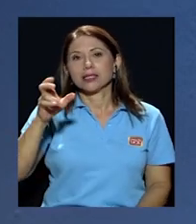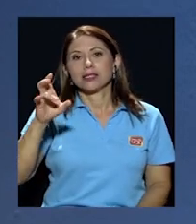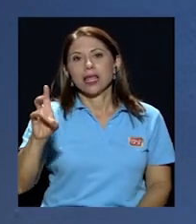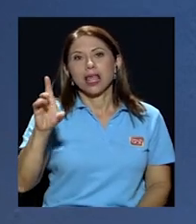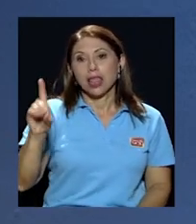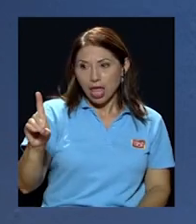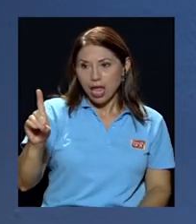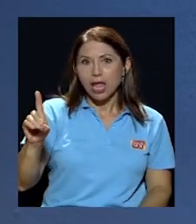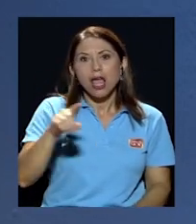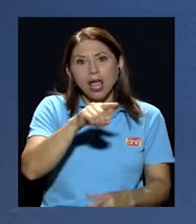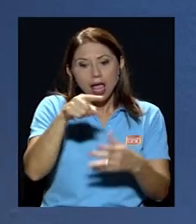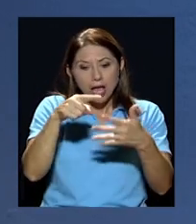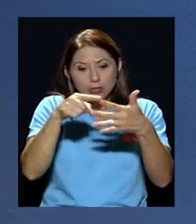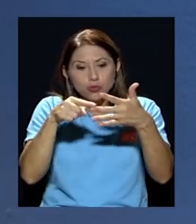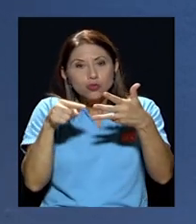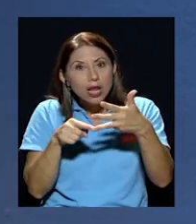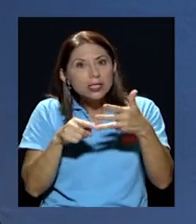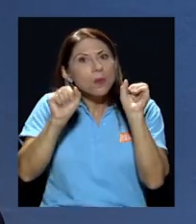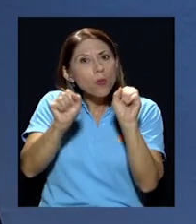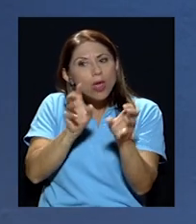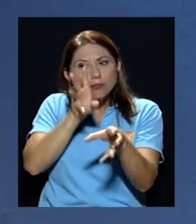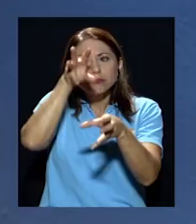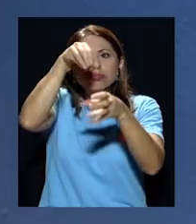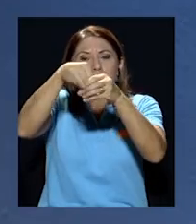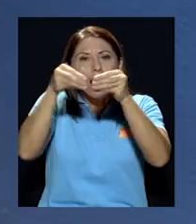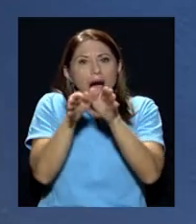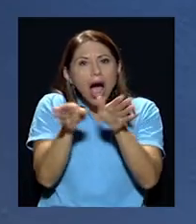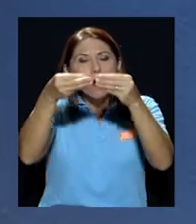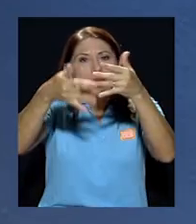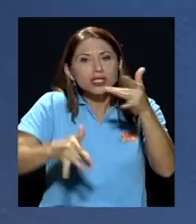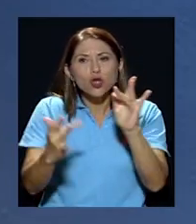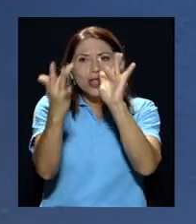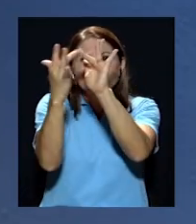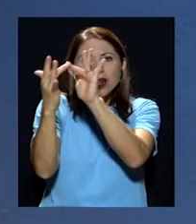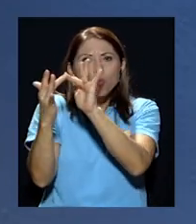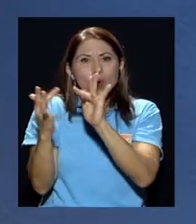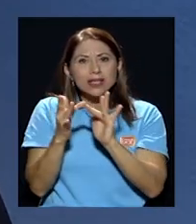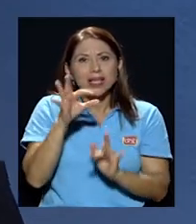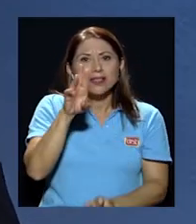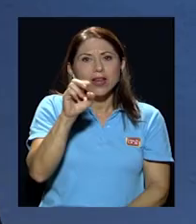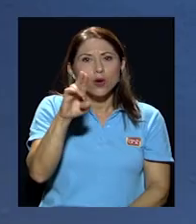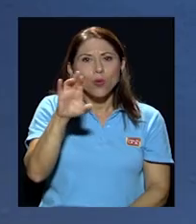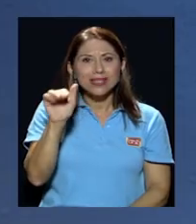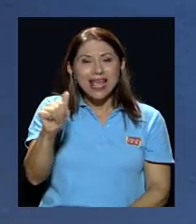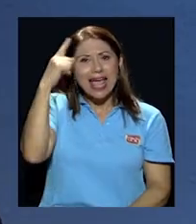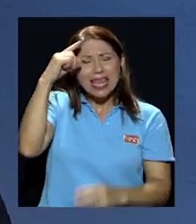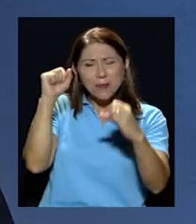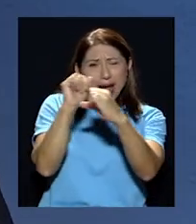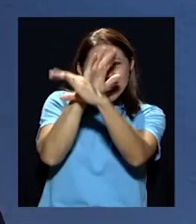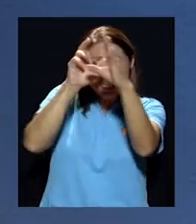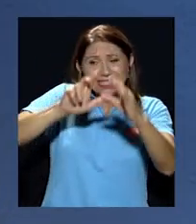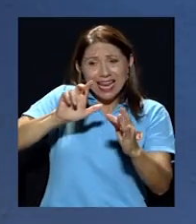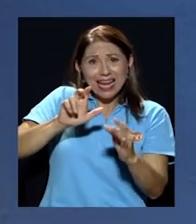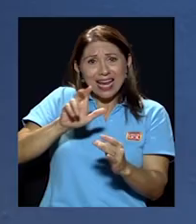ser parte de esa ampliación de frecuencias imagínese cada frecuencia de Repretel multiplíquela por 4 y